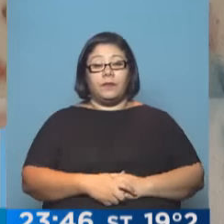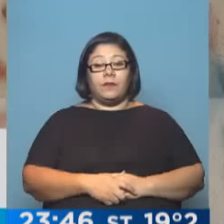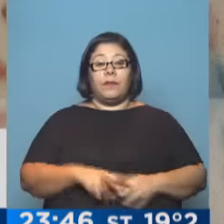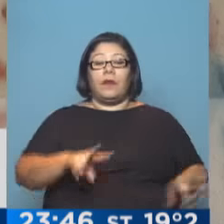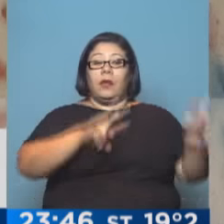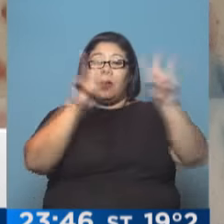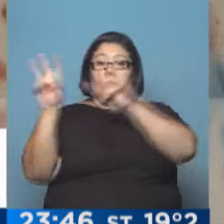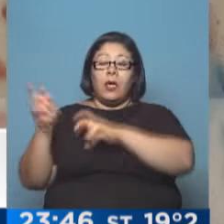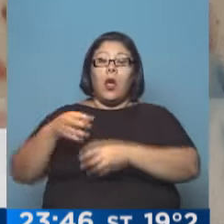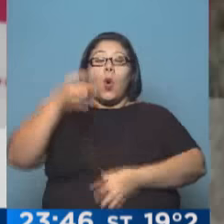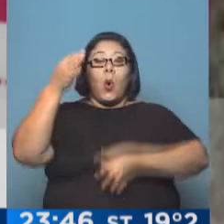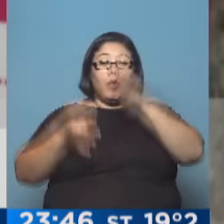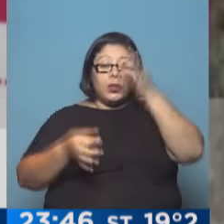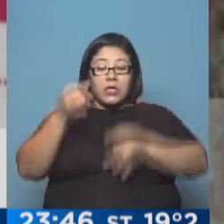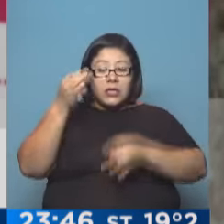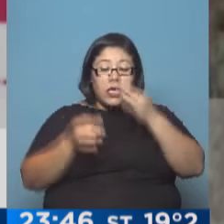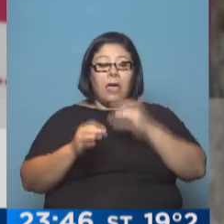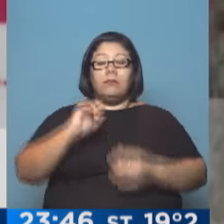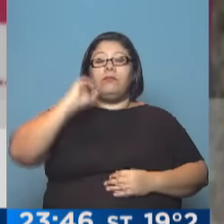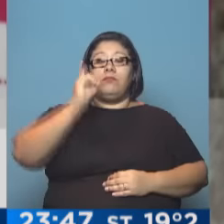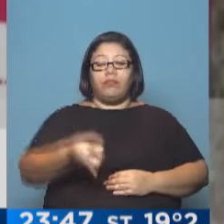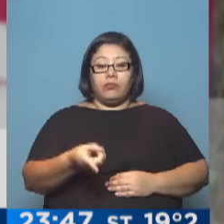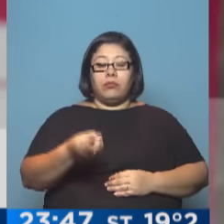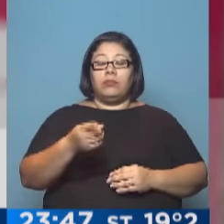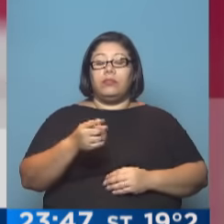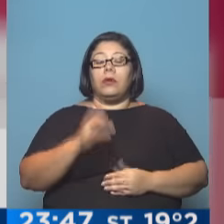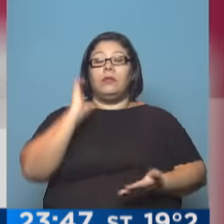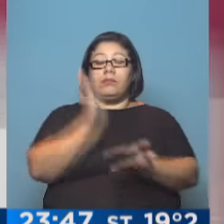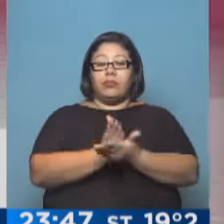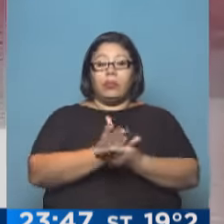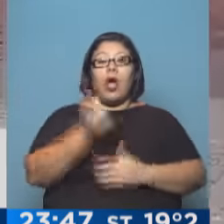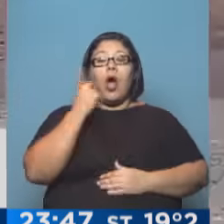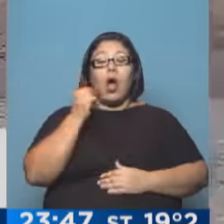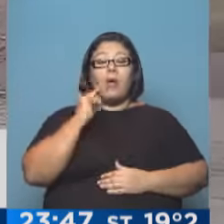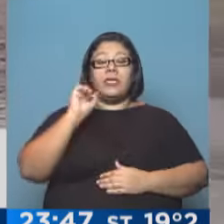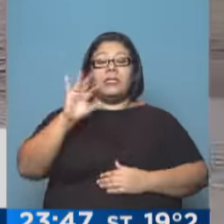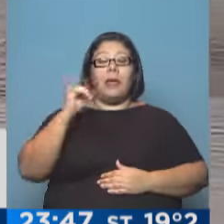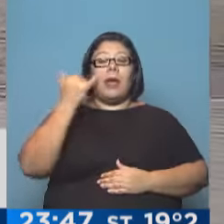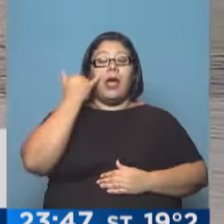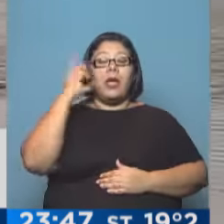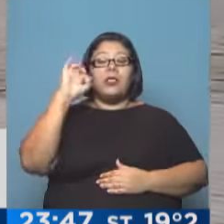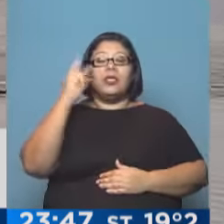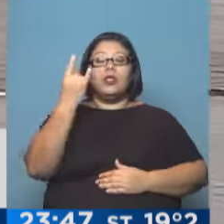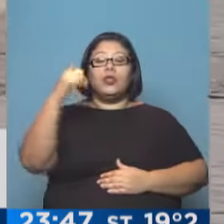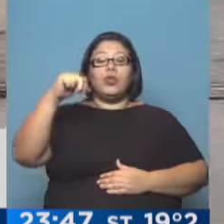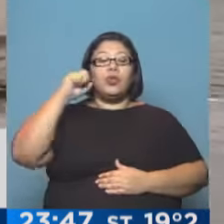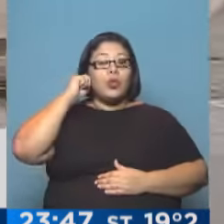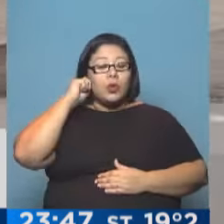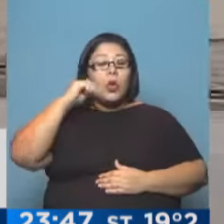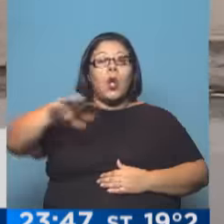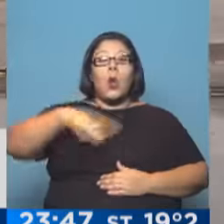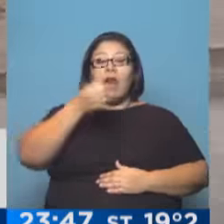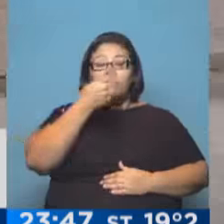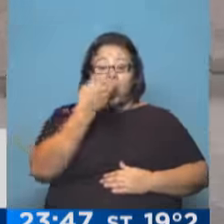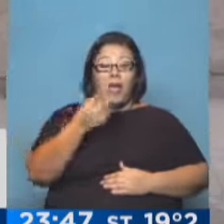La justicia procesó a Lipsu Yang, el dueño del taller clandestino del barrio porteño de Flores, donde murieron los niños Rodrigo y Rolando Menchaca,